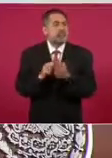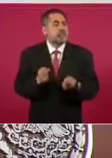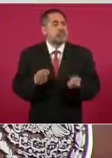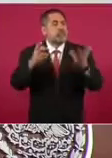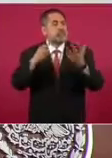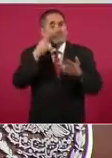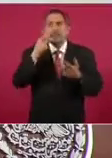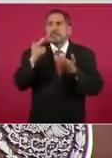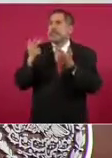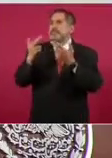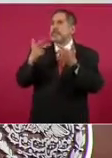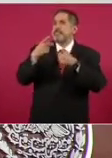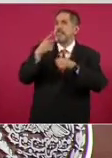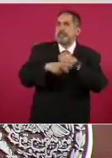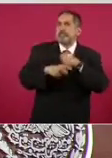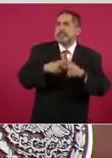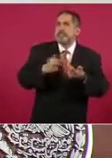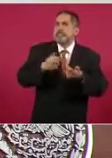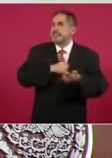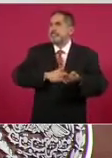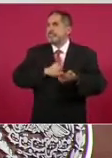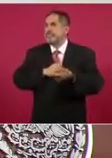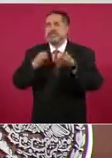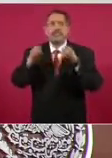daños realizados en estos dos estados.